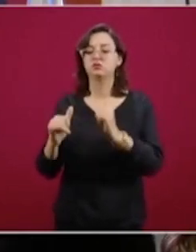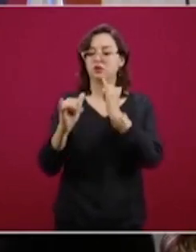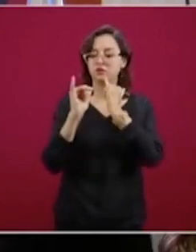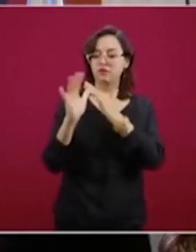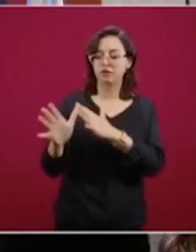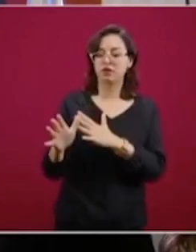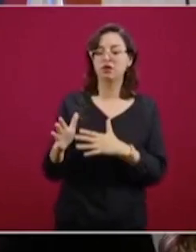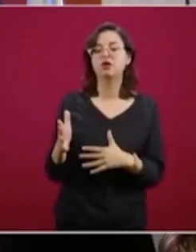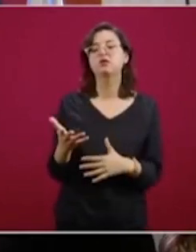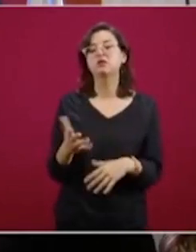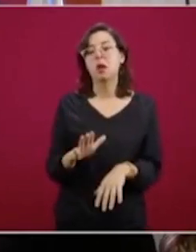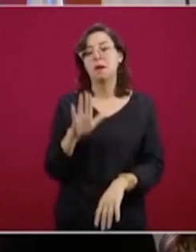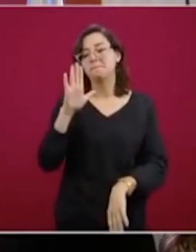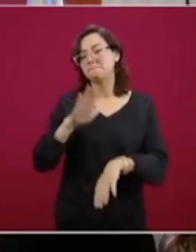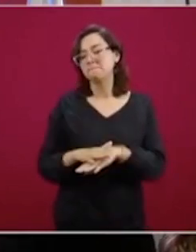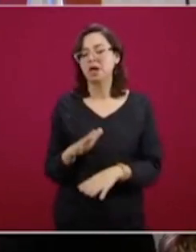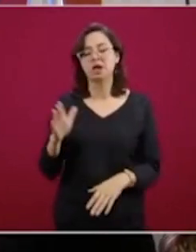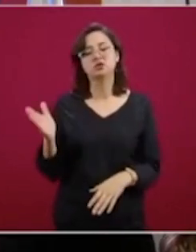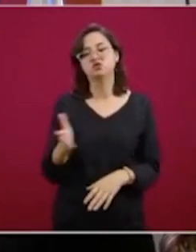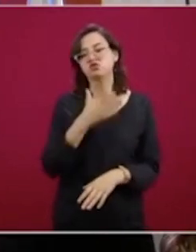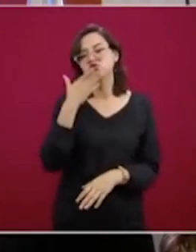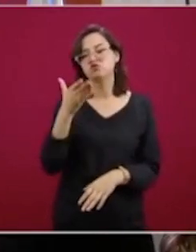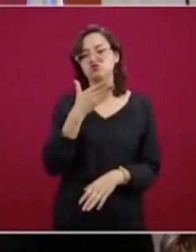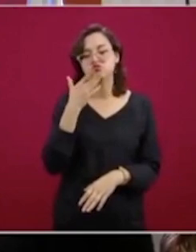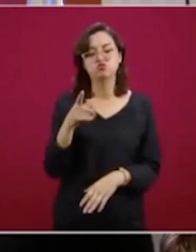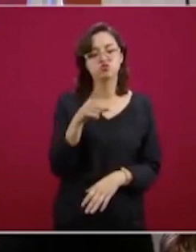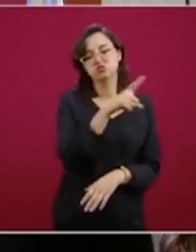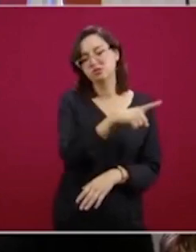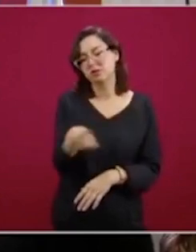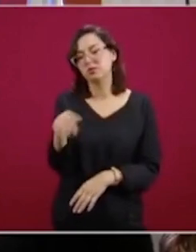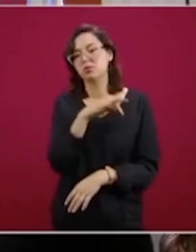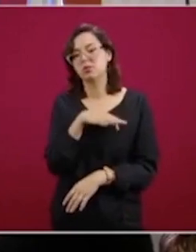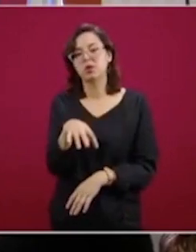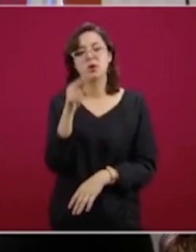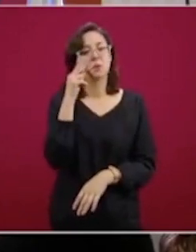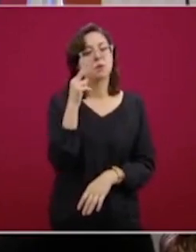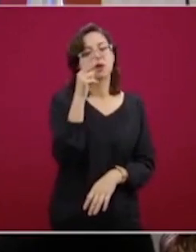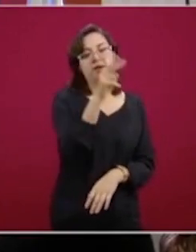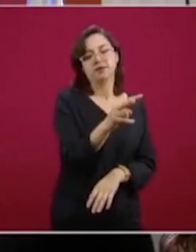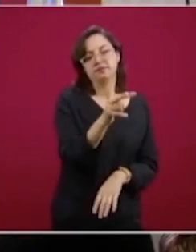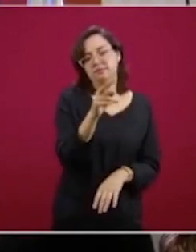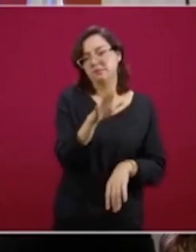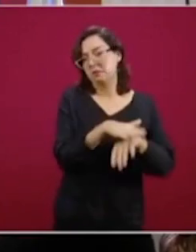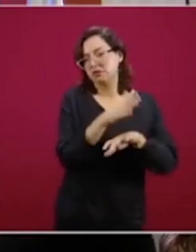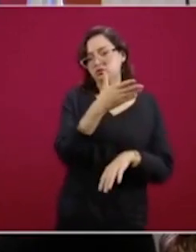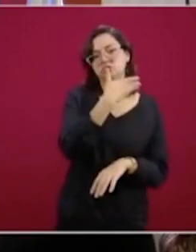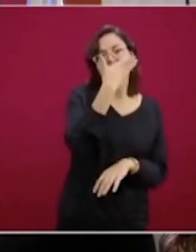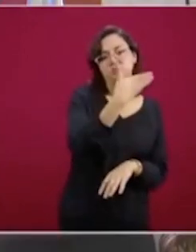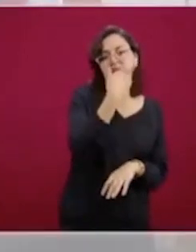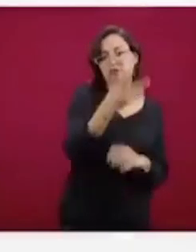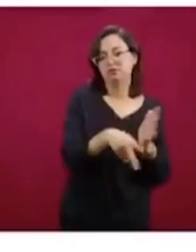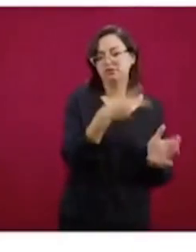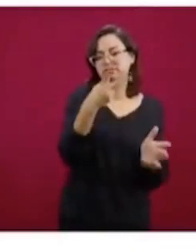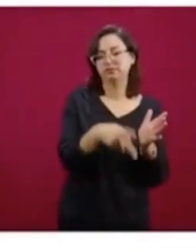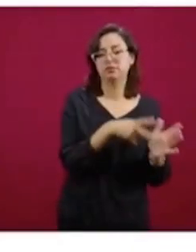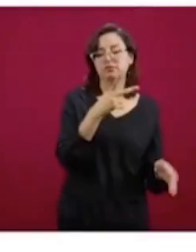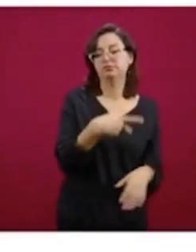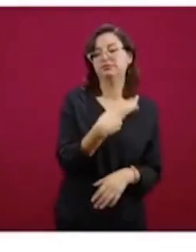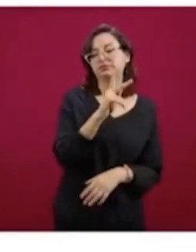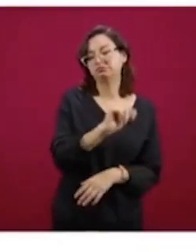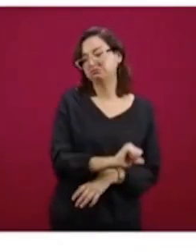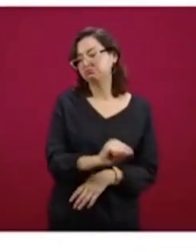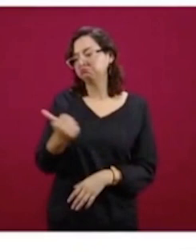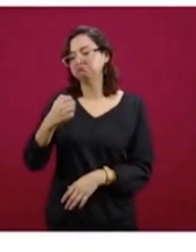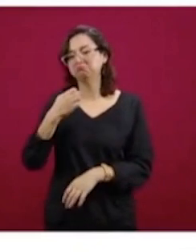los de mayor incidencia se los dejo a ustedes, yo voy a mencionar aquellos en los que la